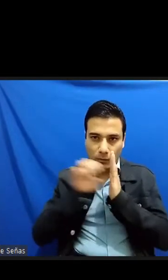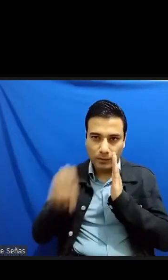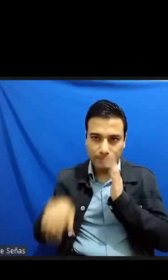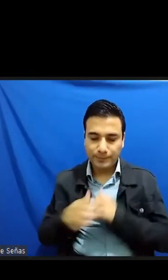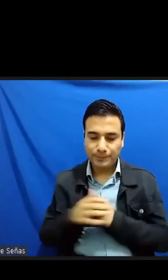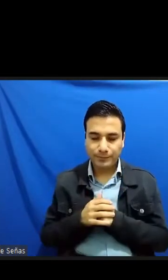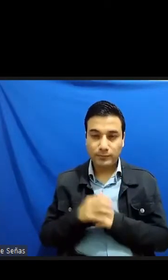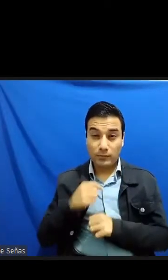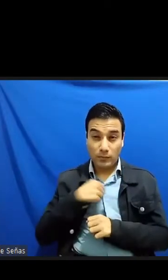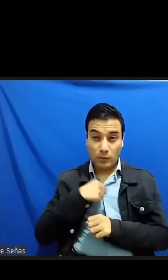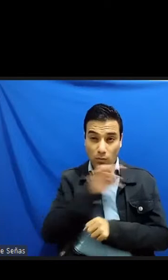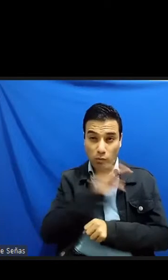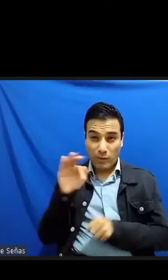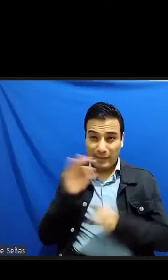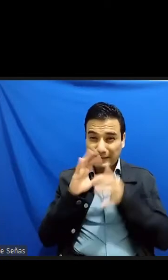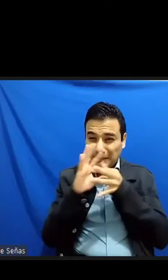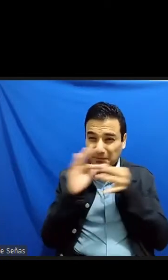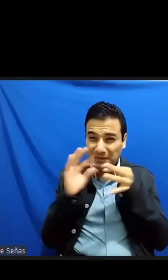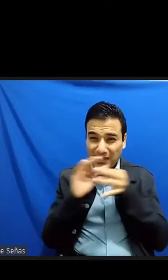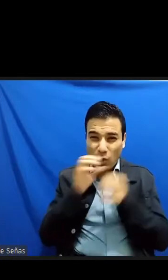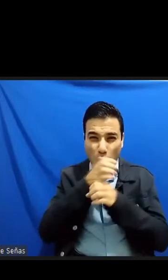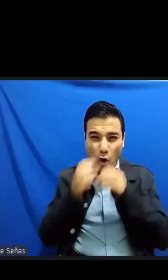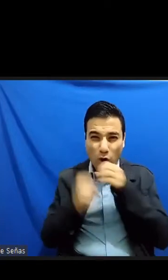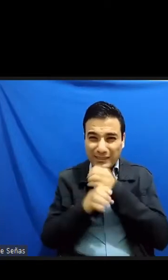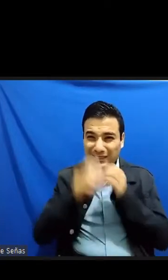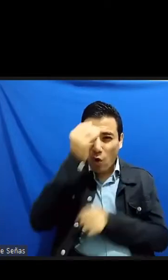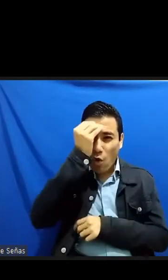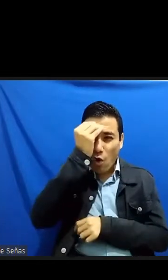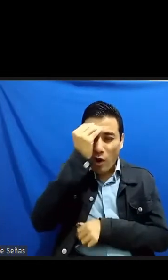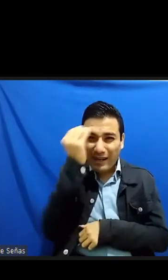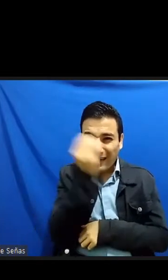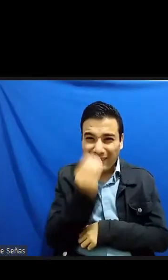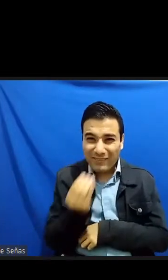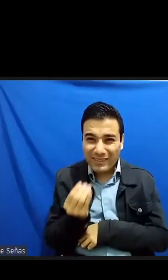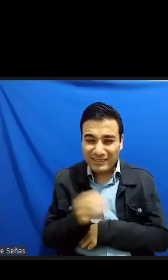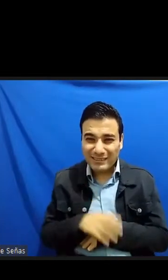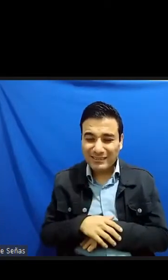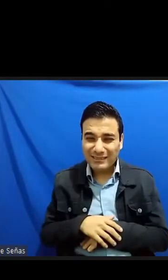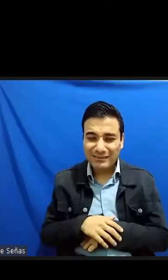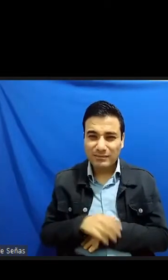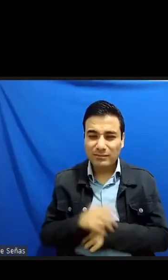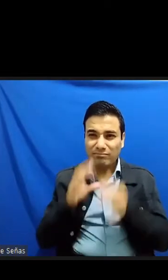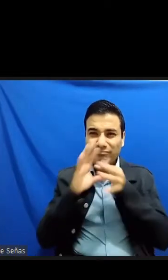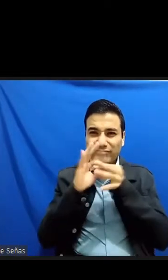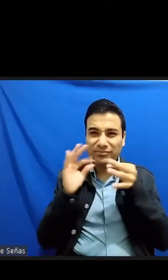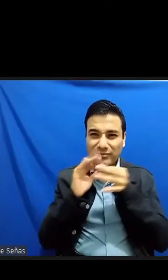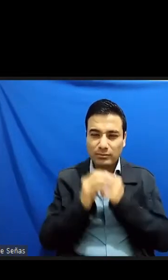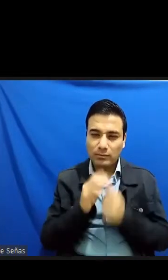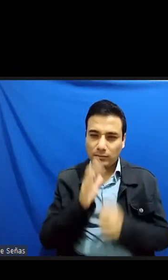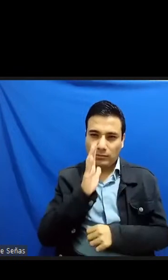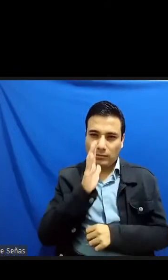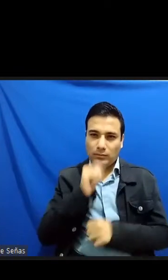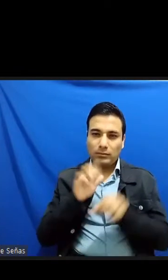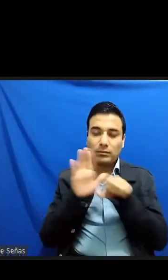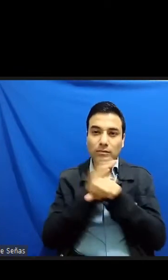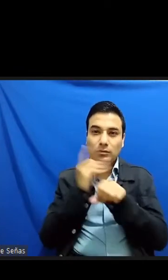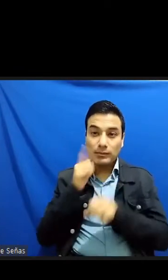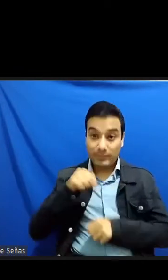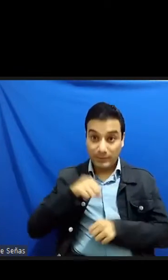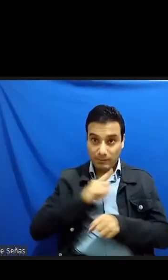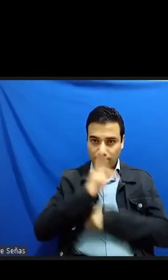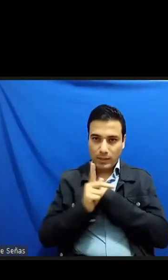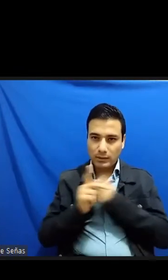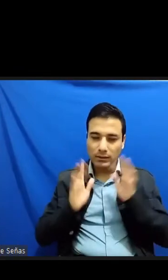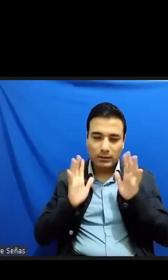gran horror imperante luego de haberse convertido en habitantes de un imperio destruido pero al